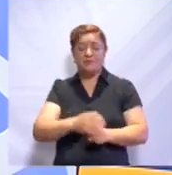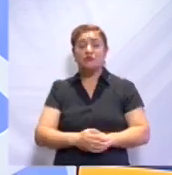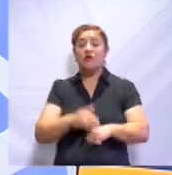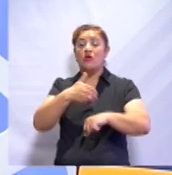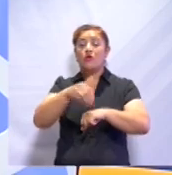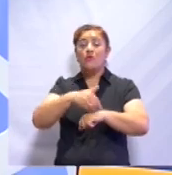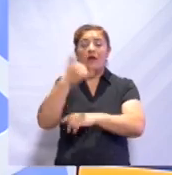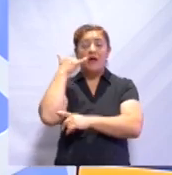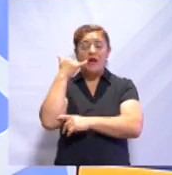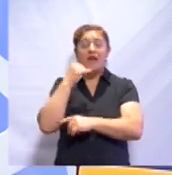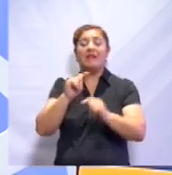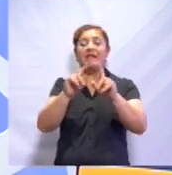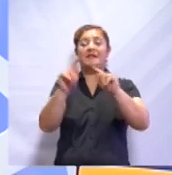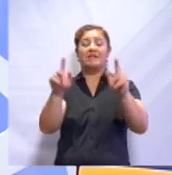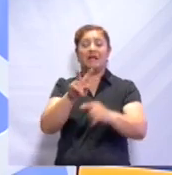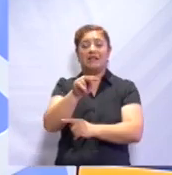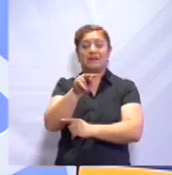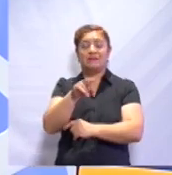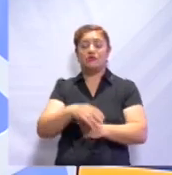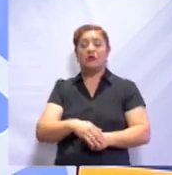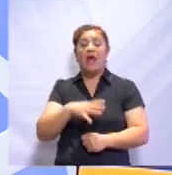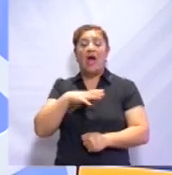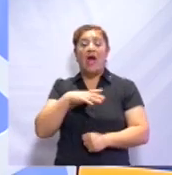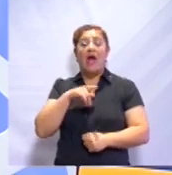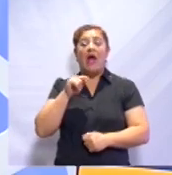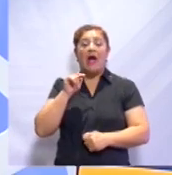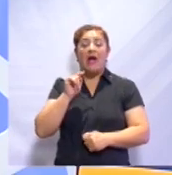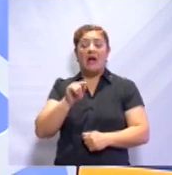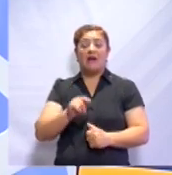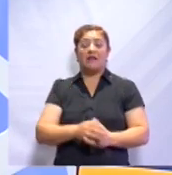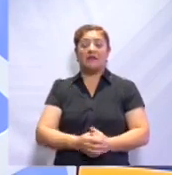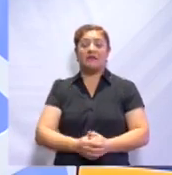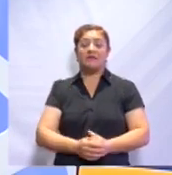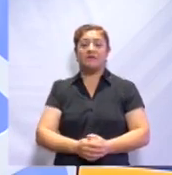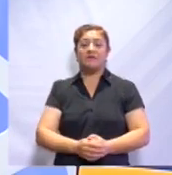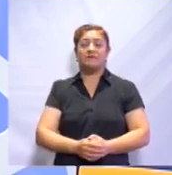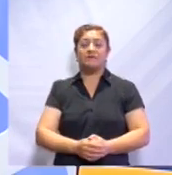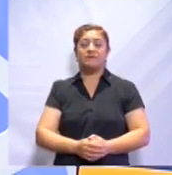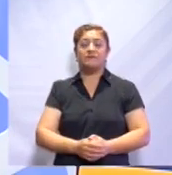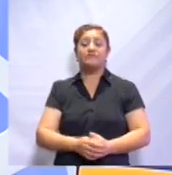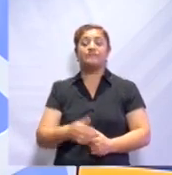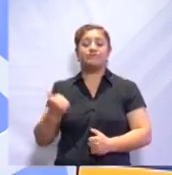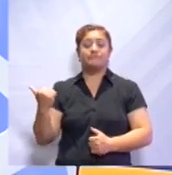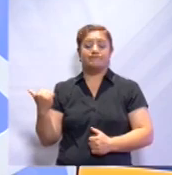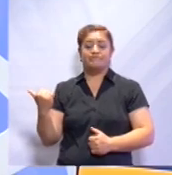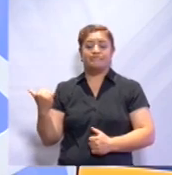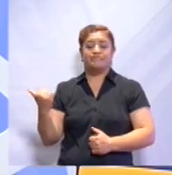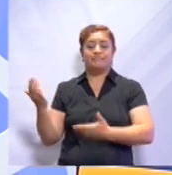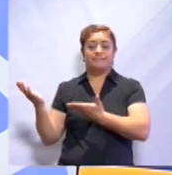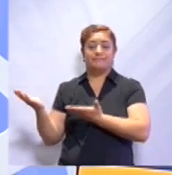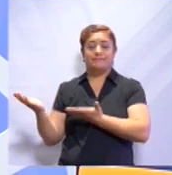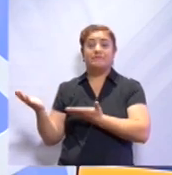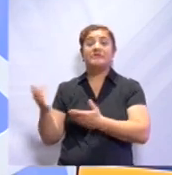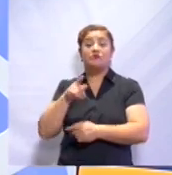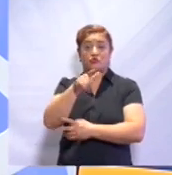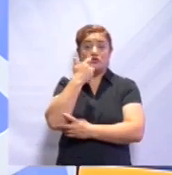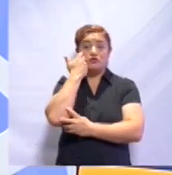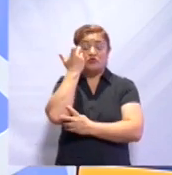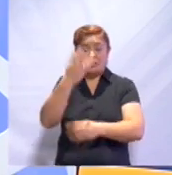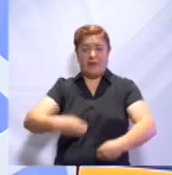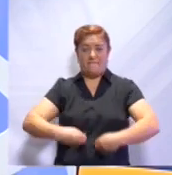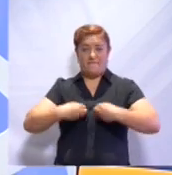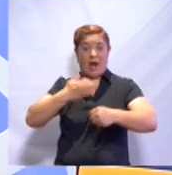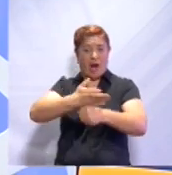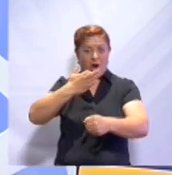telefónicos de Tlaxcala Televisión que aparecen en su pantalla. Pero, si lo que tú deseas es comunicarte en vivo con nosotros,